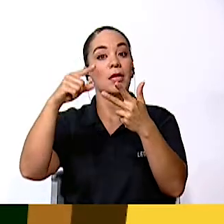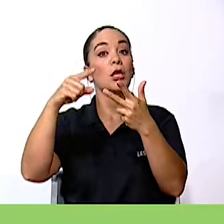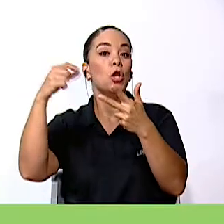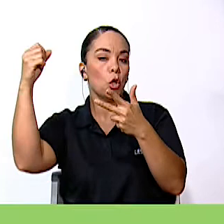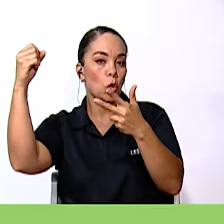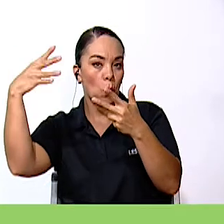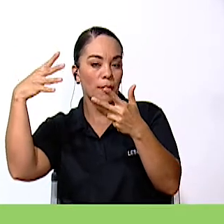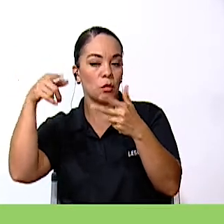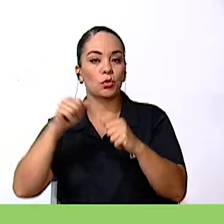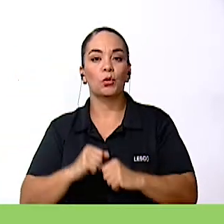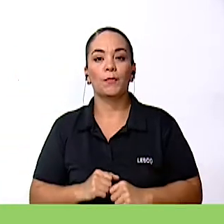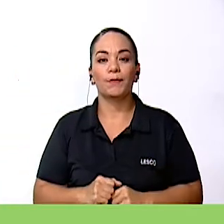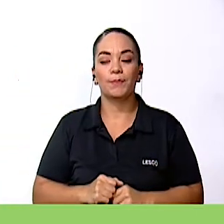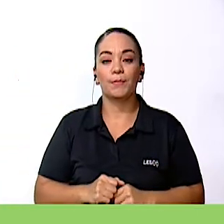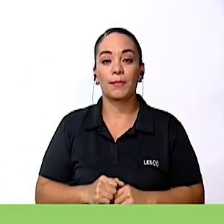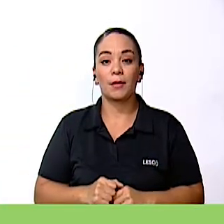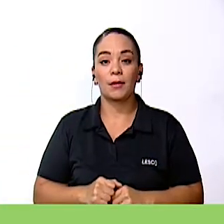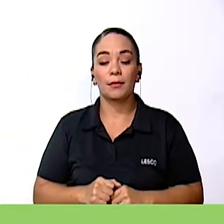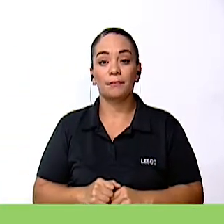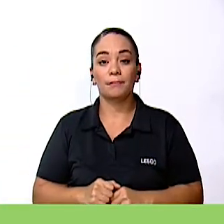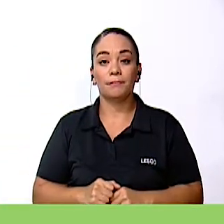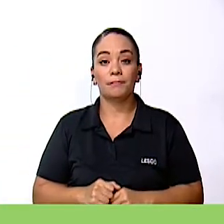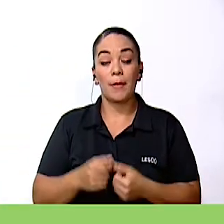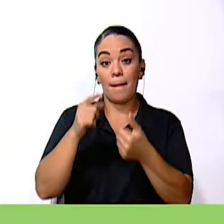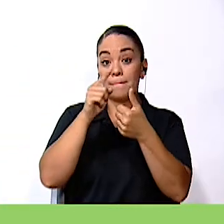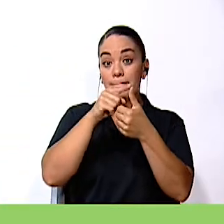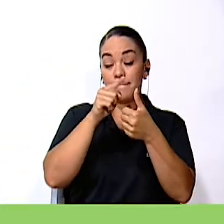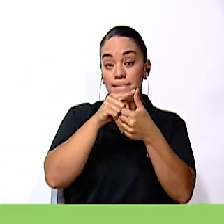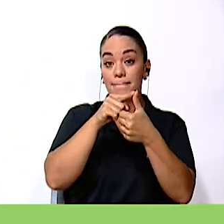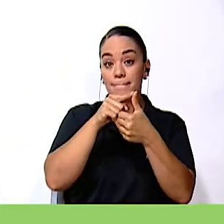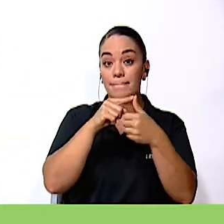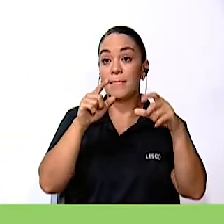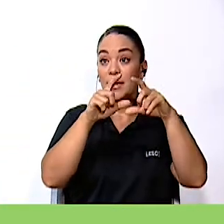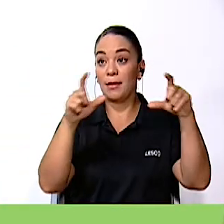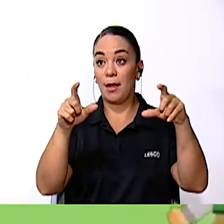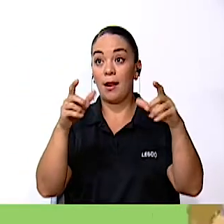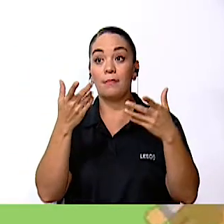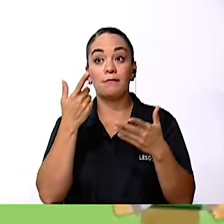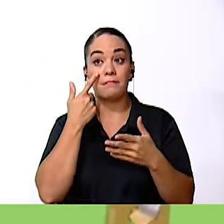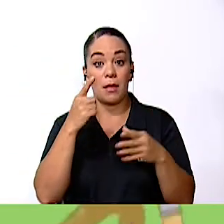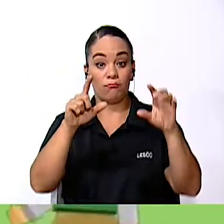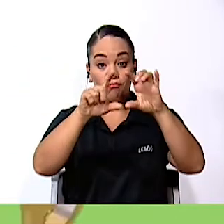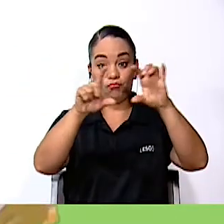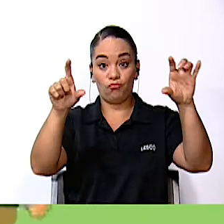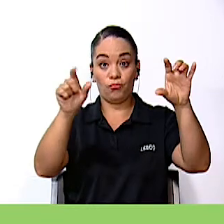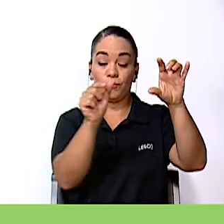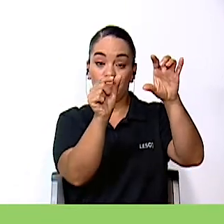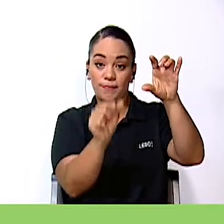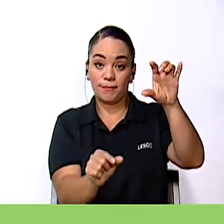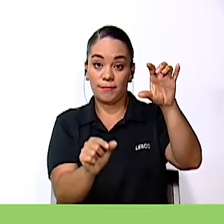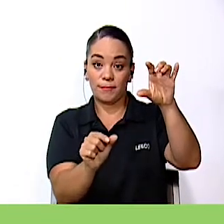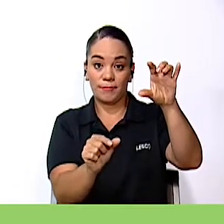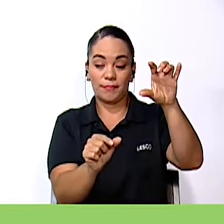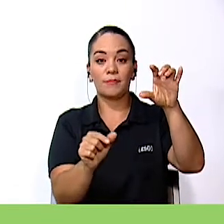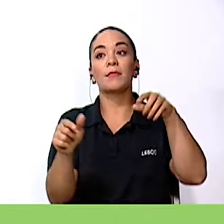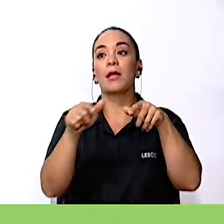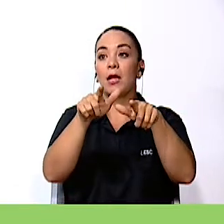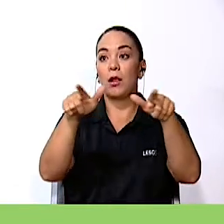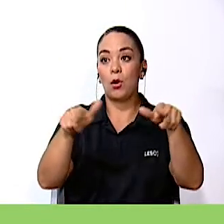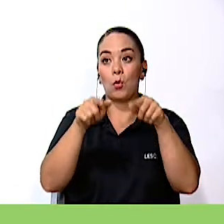El señalamiento vertical consiste en láminas ubicadas en postes o lugares elevados